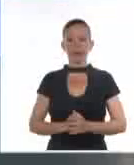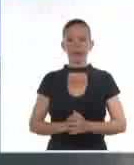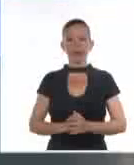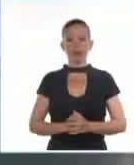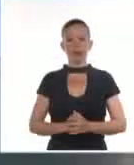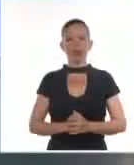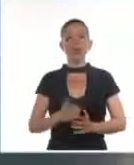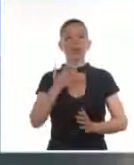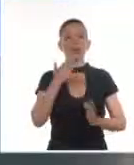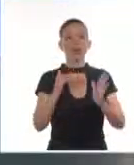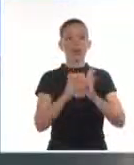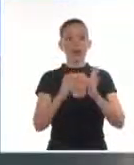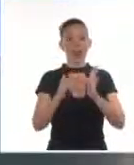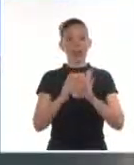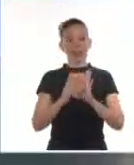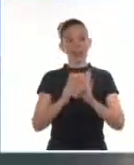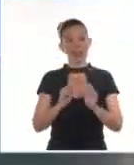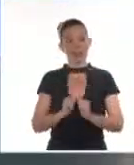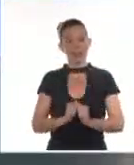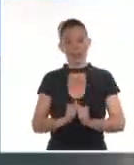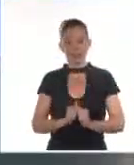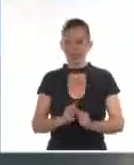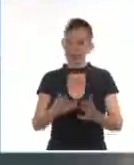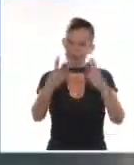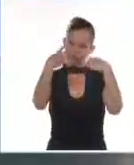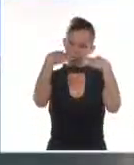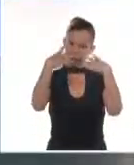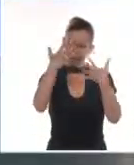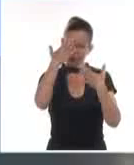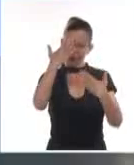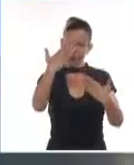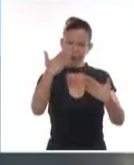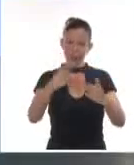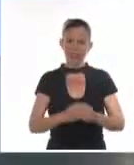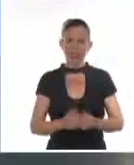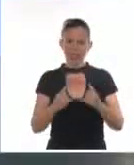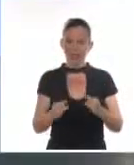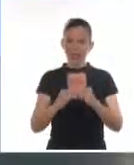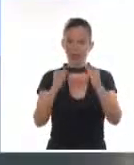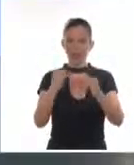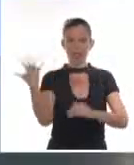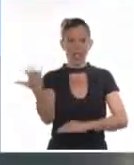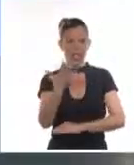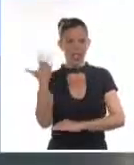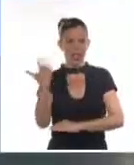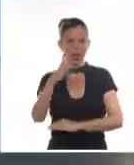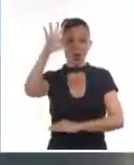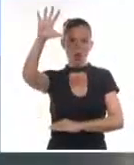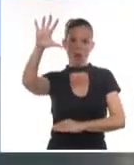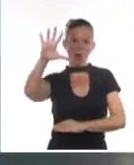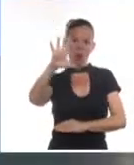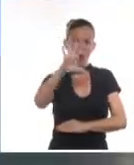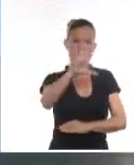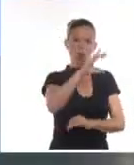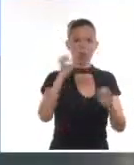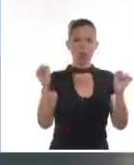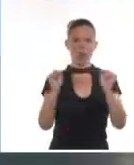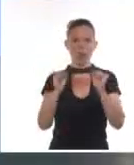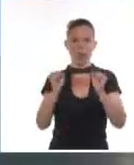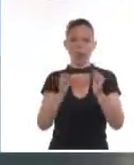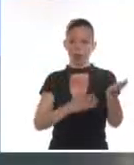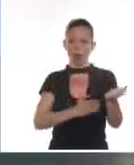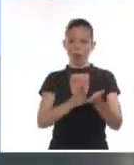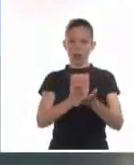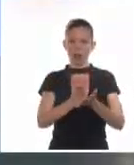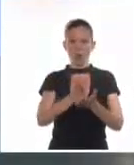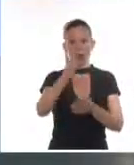Muy buenas tardes amigos que están en sintonía para conocer el pronóstico del tiempo. Las altas presiones dominan el tiempo sobre el territorio cubano. Una